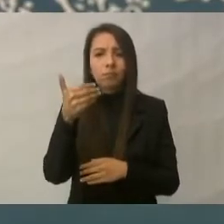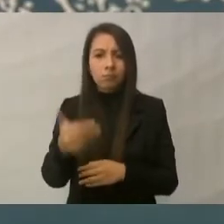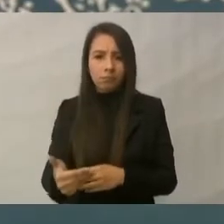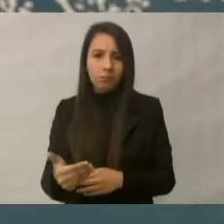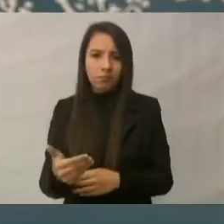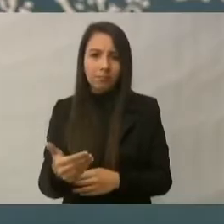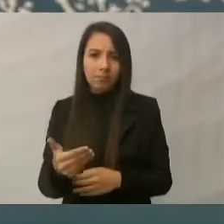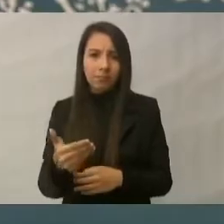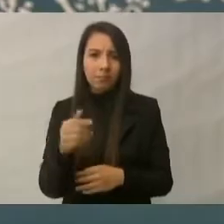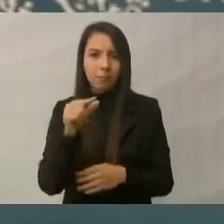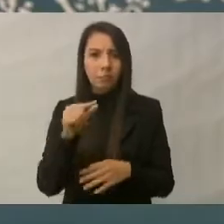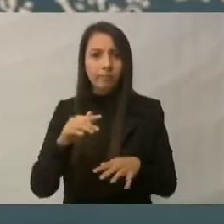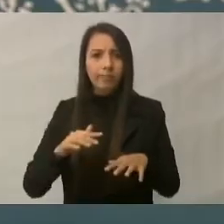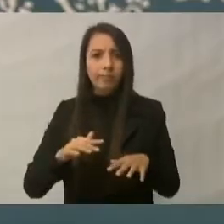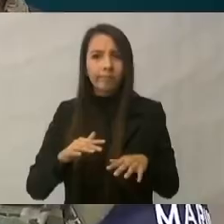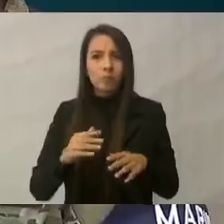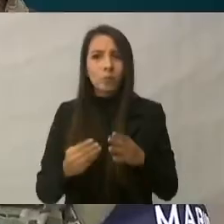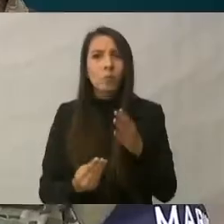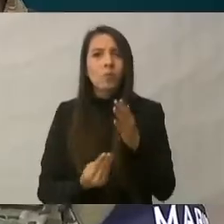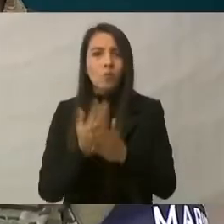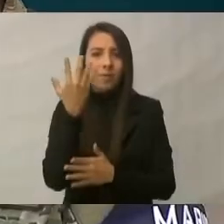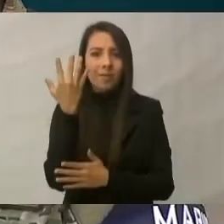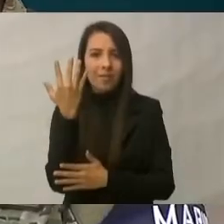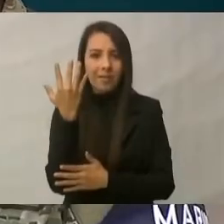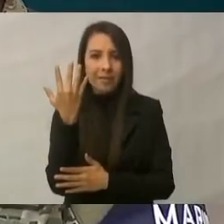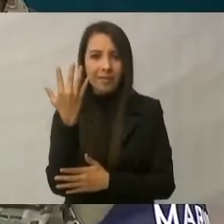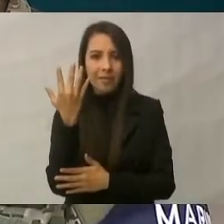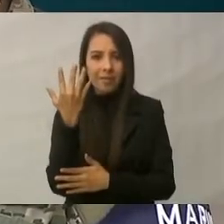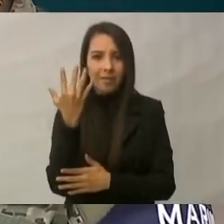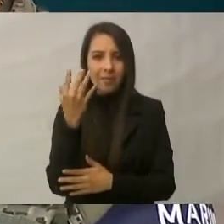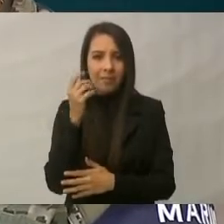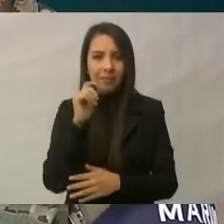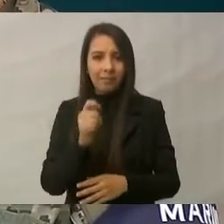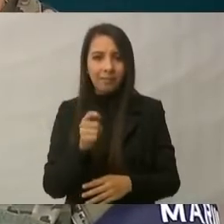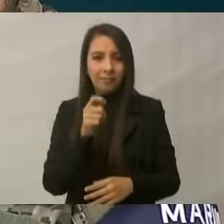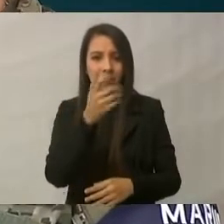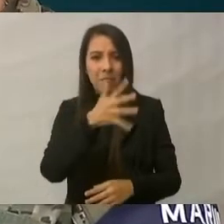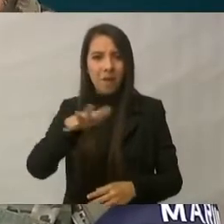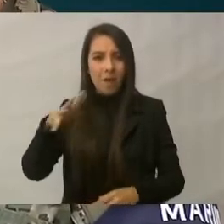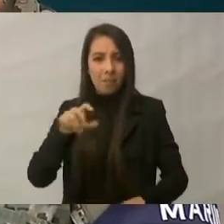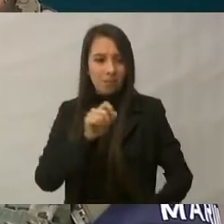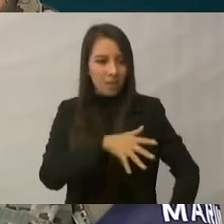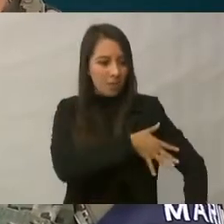que nueva, en lo que se refiere al Alto Golfo de California.